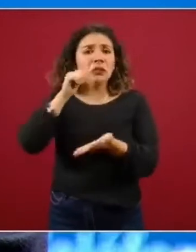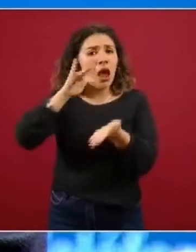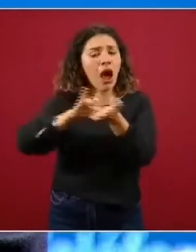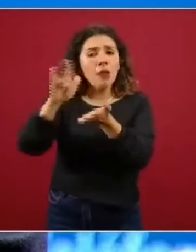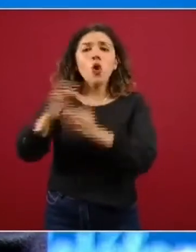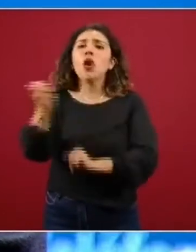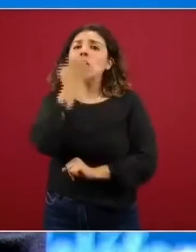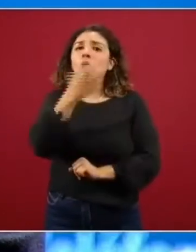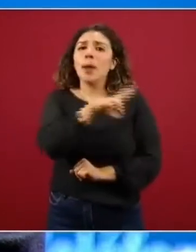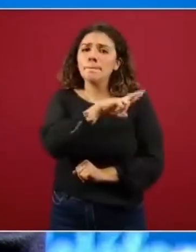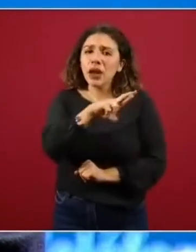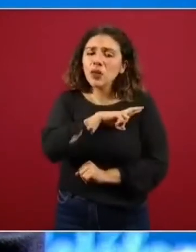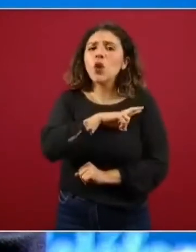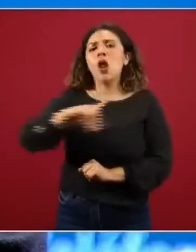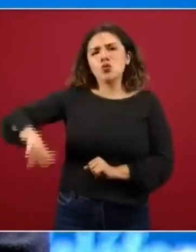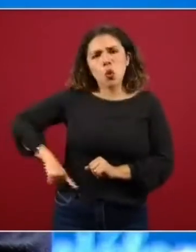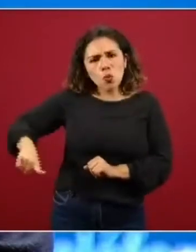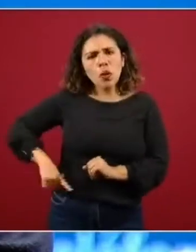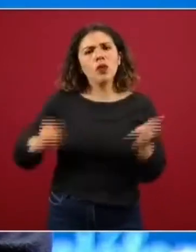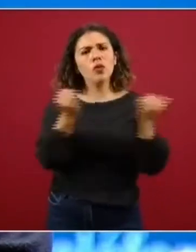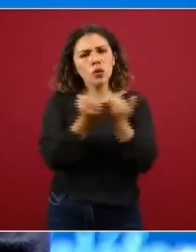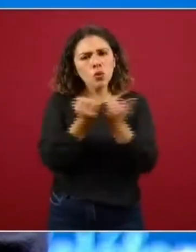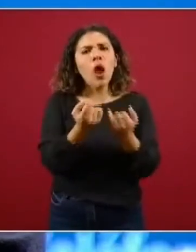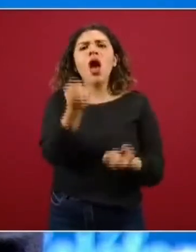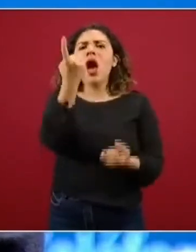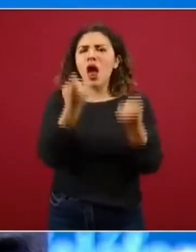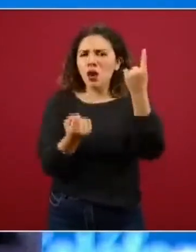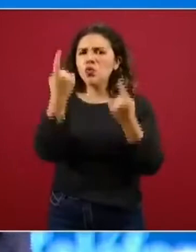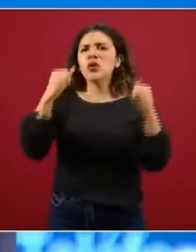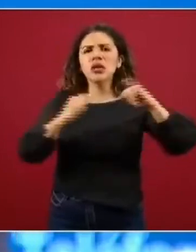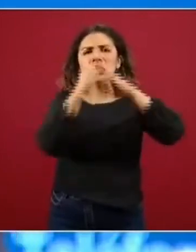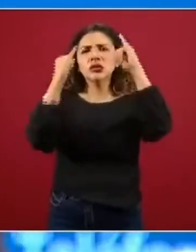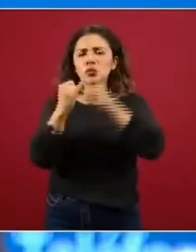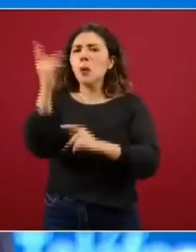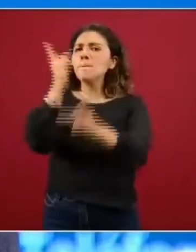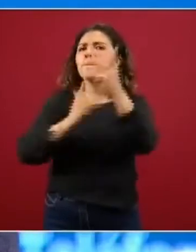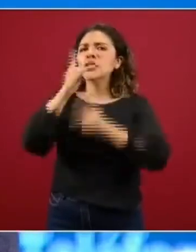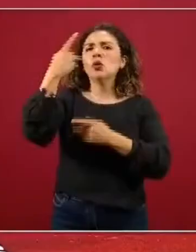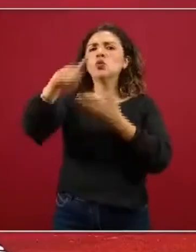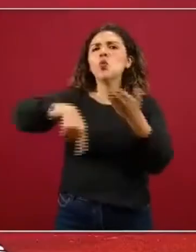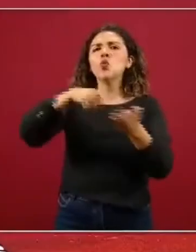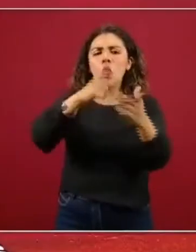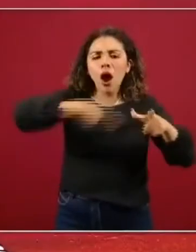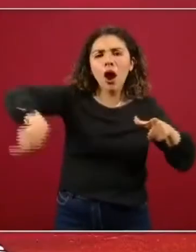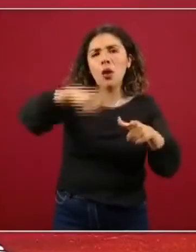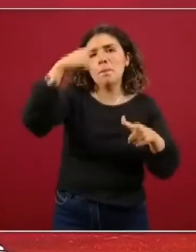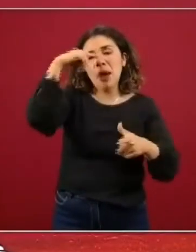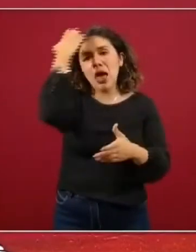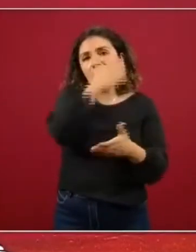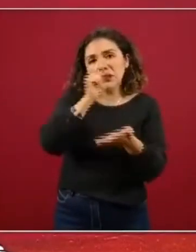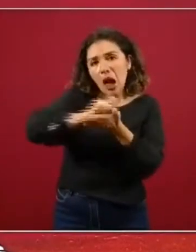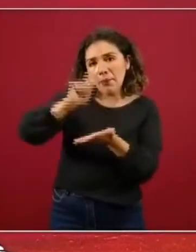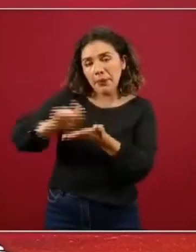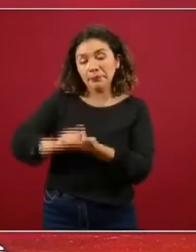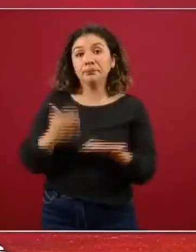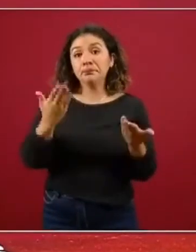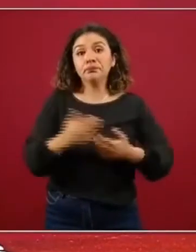escuelas particulares de instituciones públicas incluso de algunas dependencias que nos han prestado los salones para hacer este examen